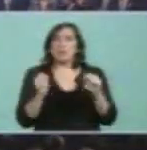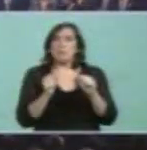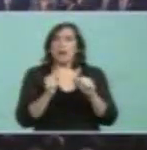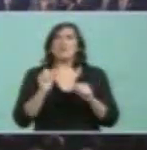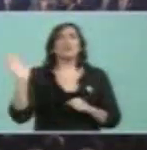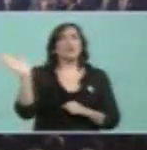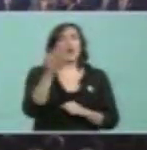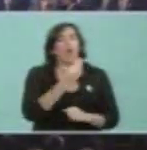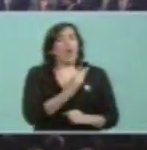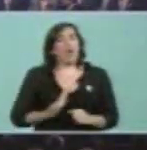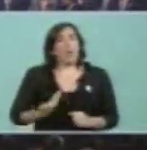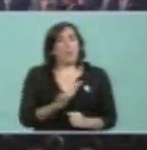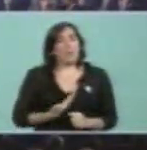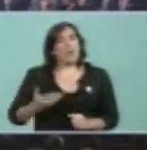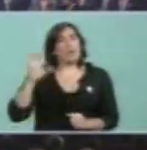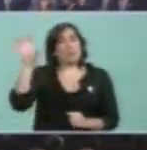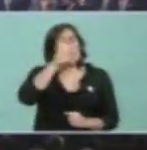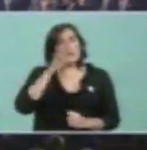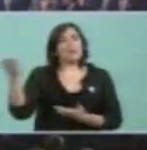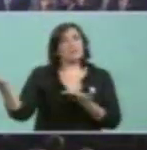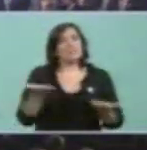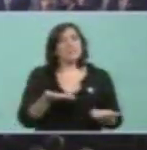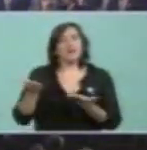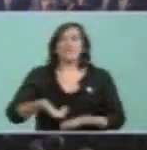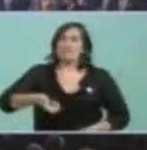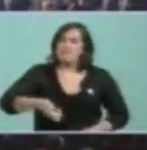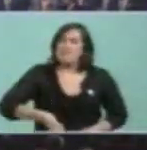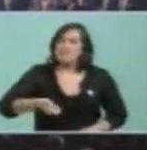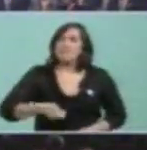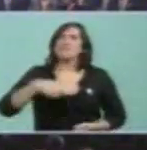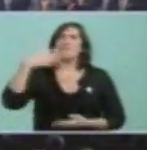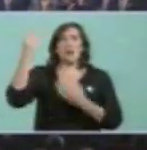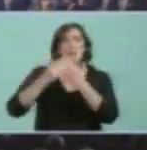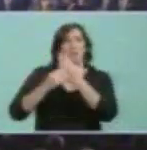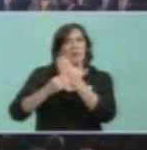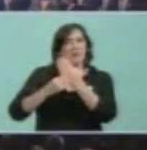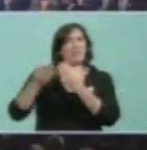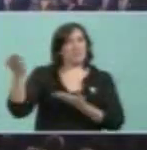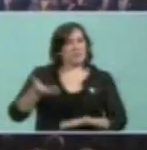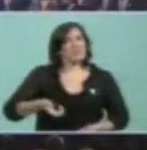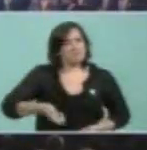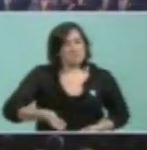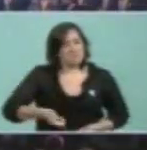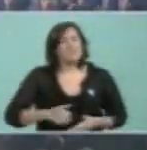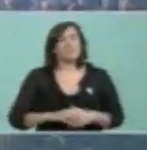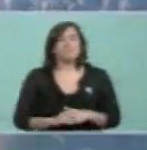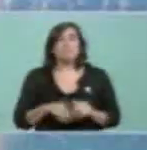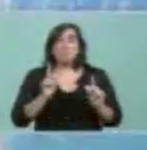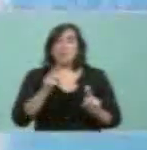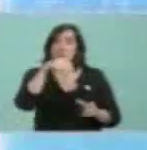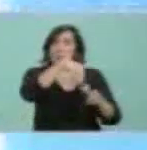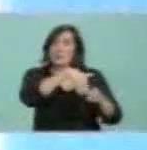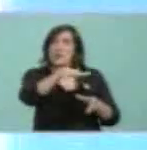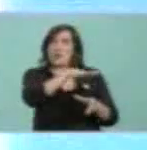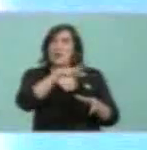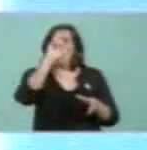y de todo el gobierno, recordé que en ese hotel hace exactamente